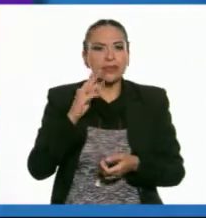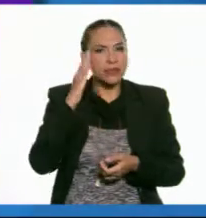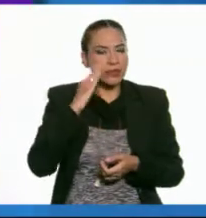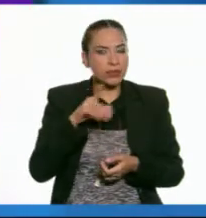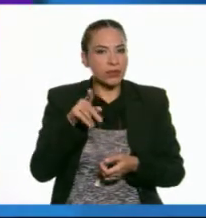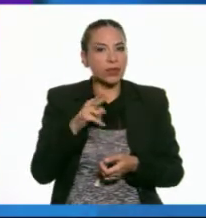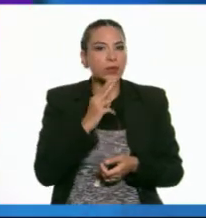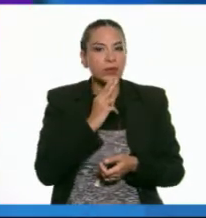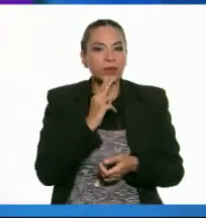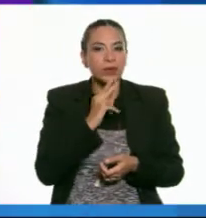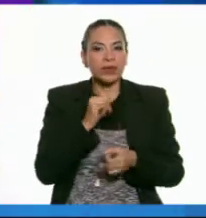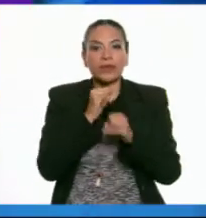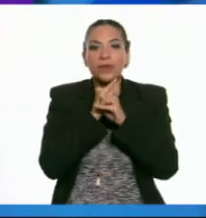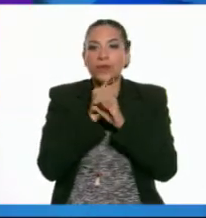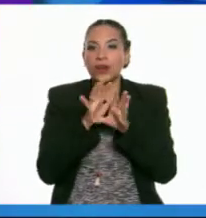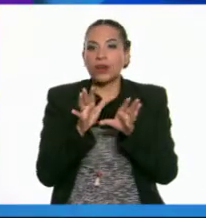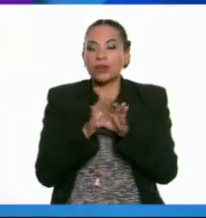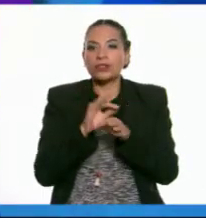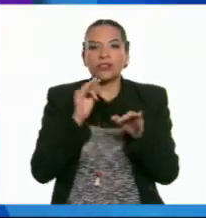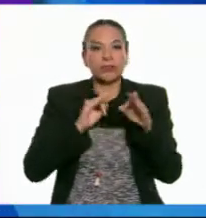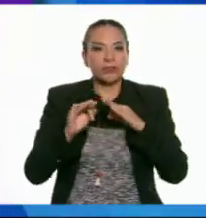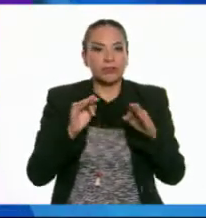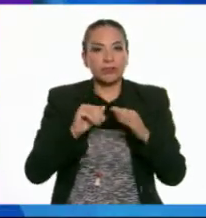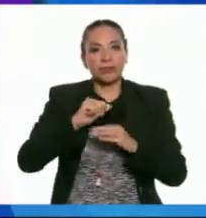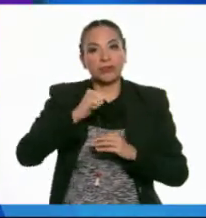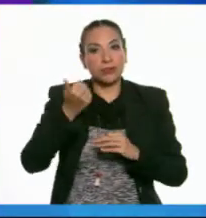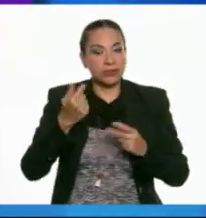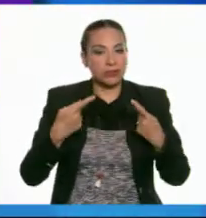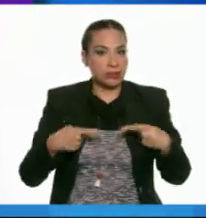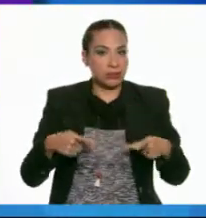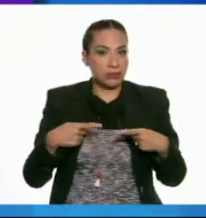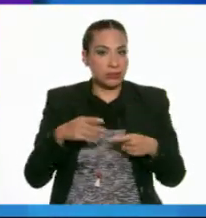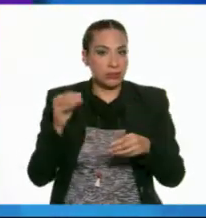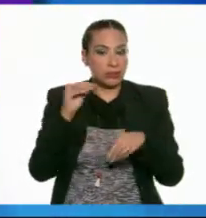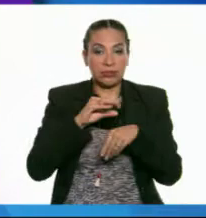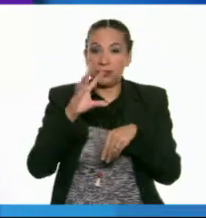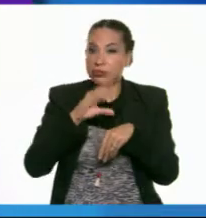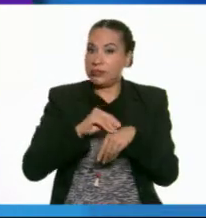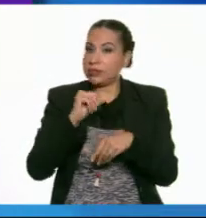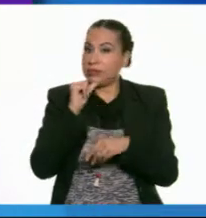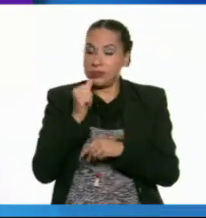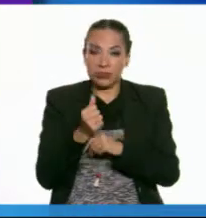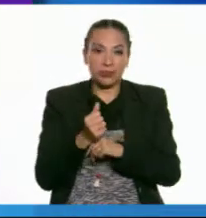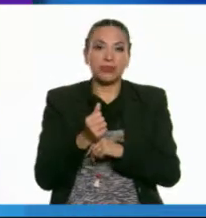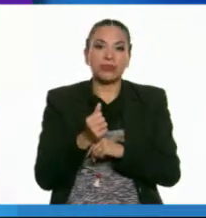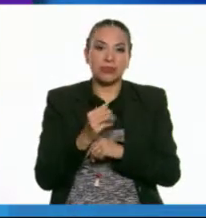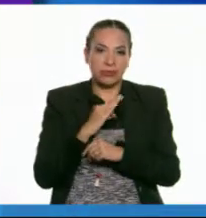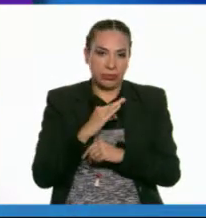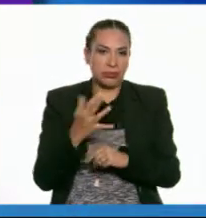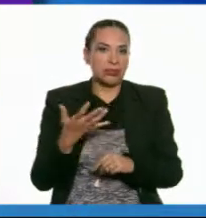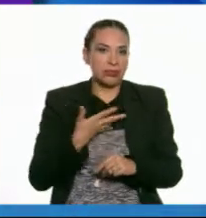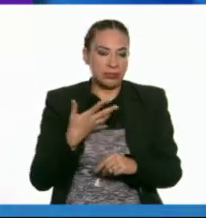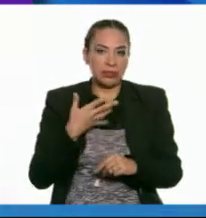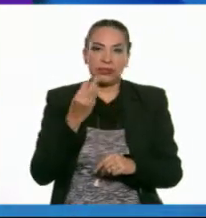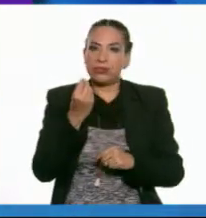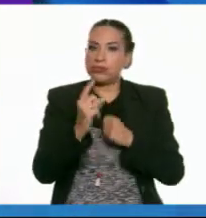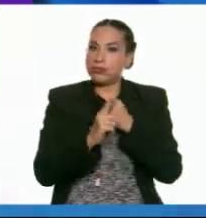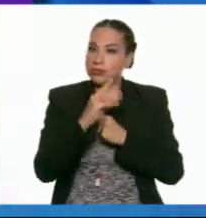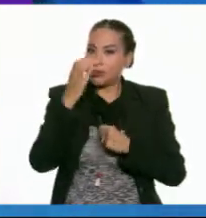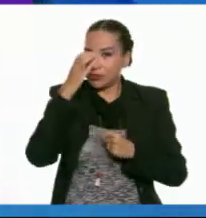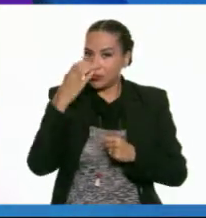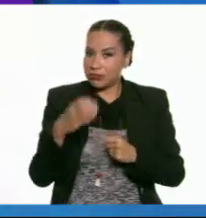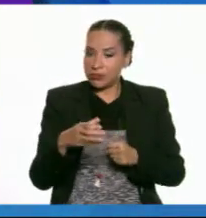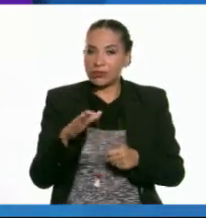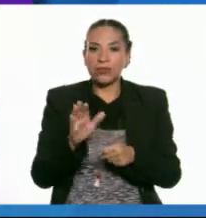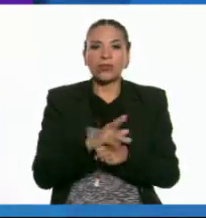¿sabías que si utilizamos la información o los trabajos de otros cibernautas sin su permiso, podríamos estar cometiendo un delito?